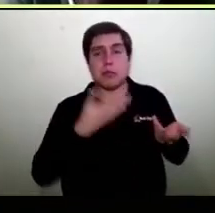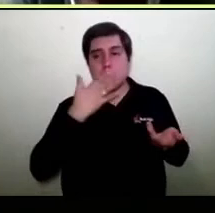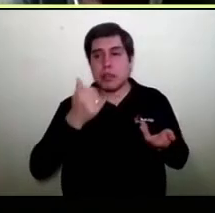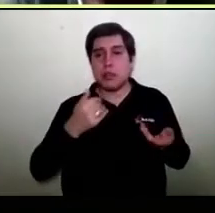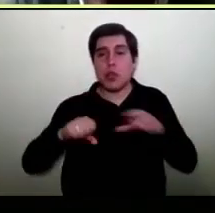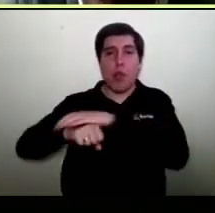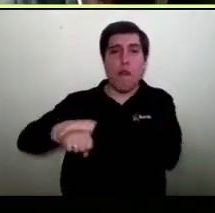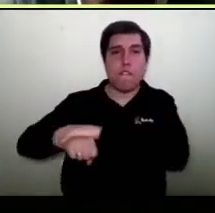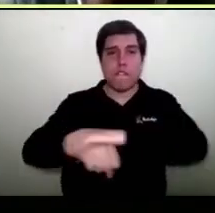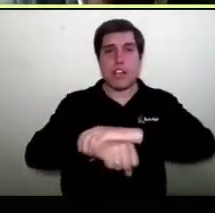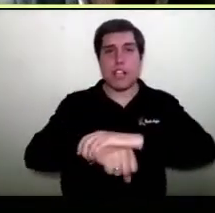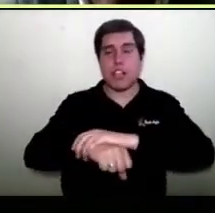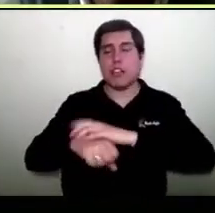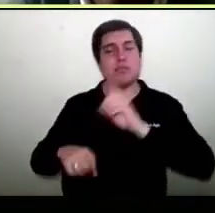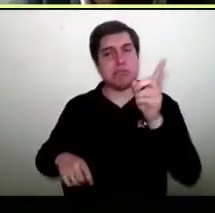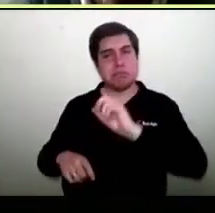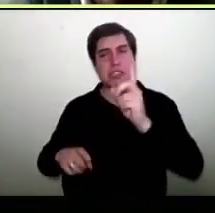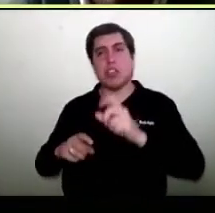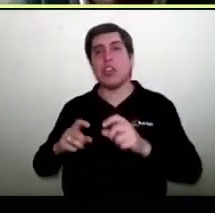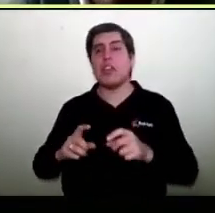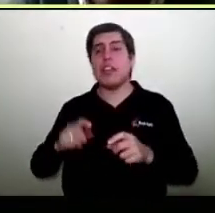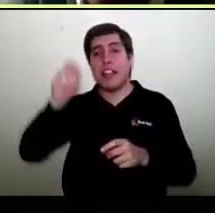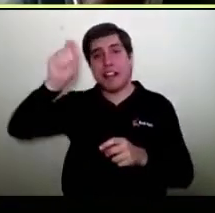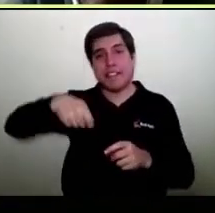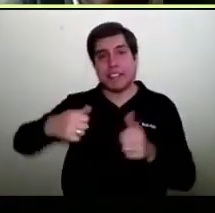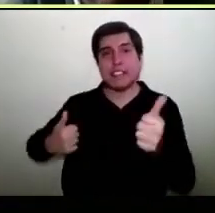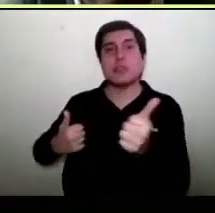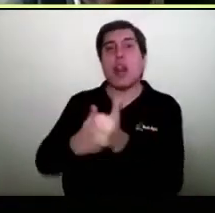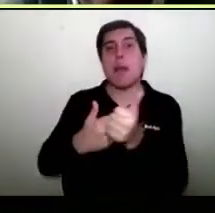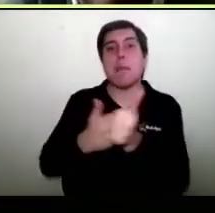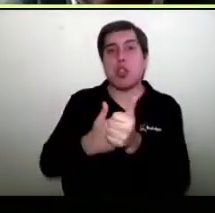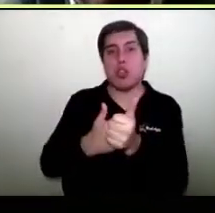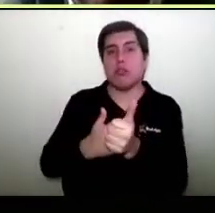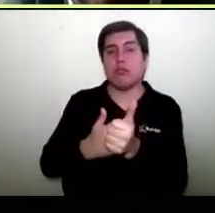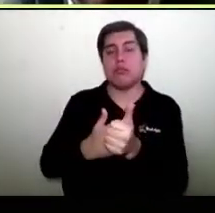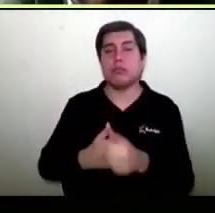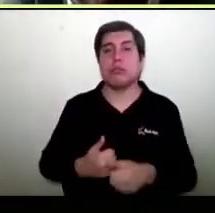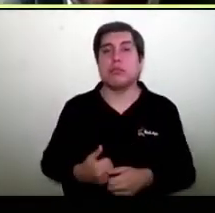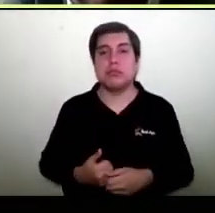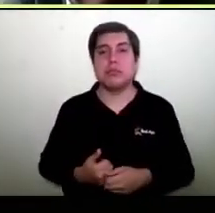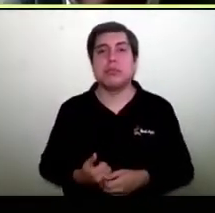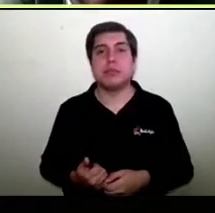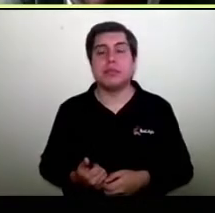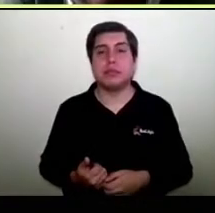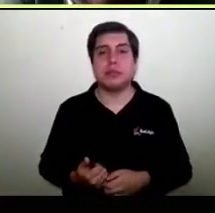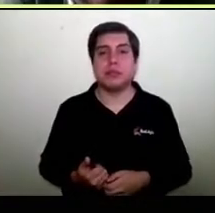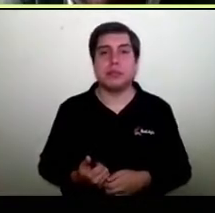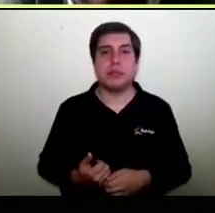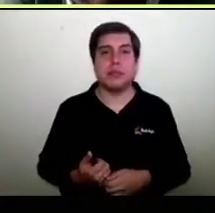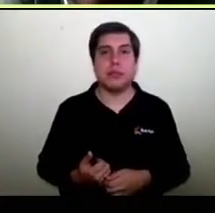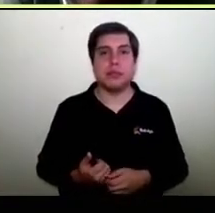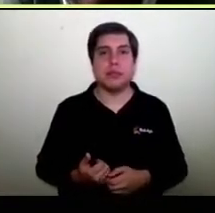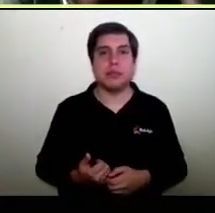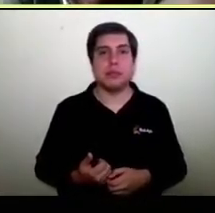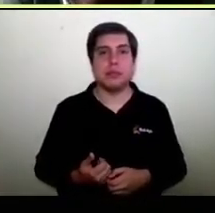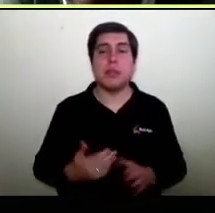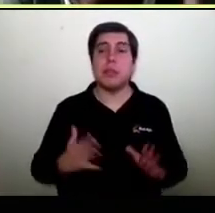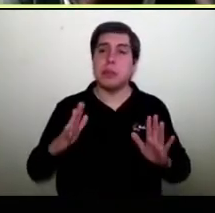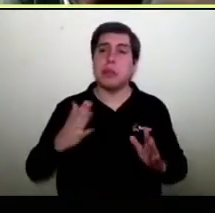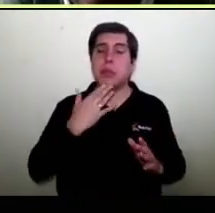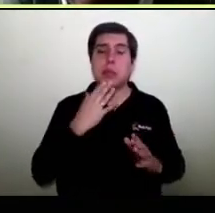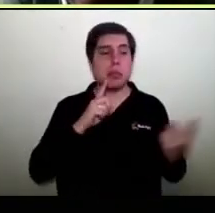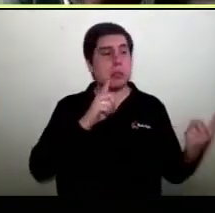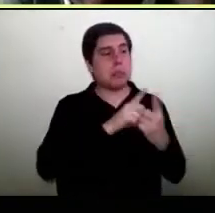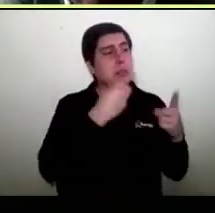Comunidad C es un apoyo para tener un botón de pago rápidamente instalado y que la gente te pueda pagar rápidamente tú pero tú también